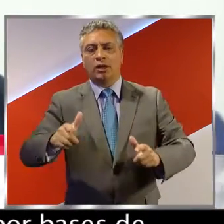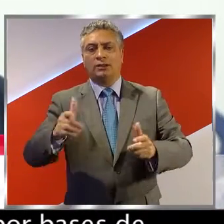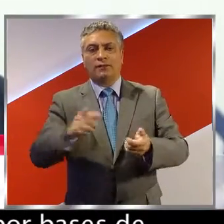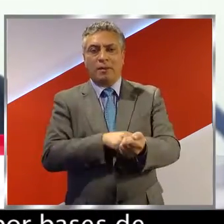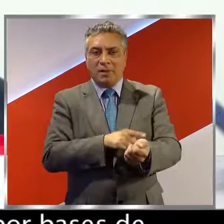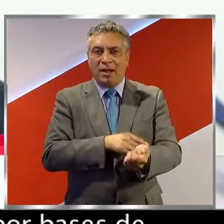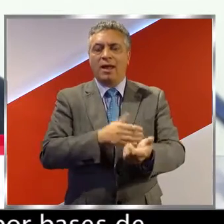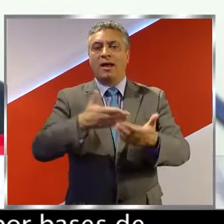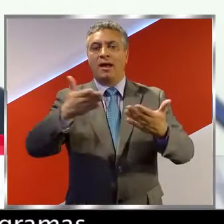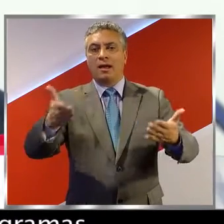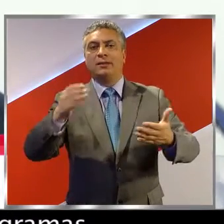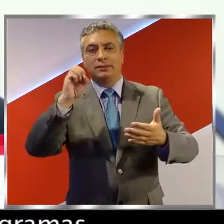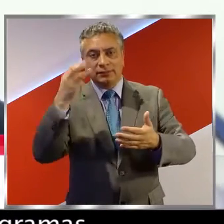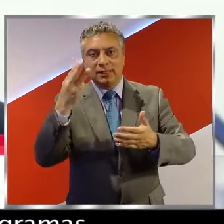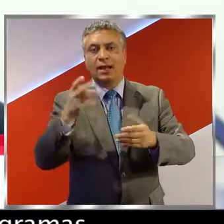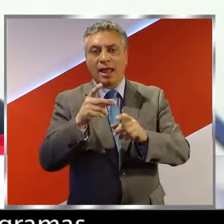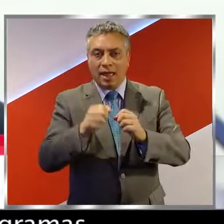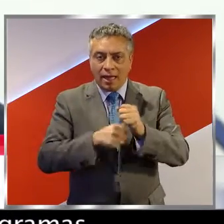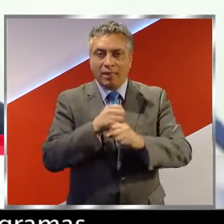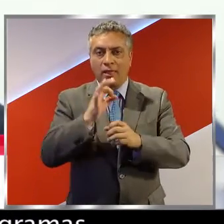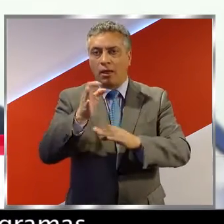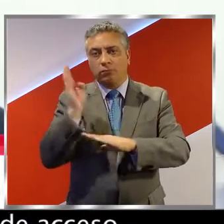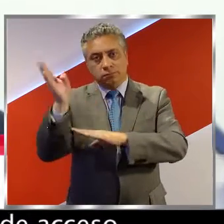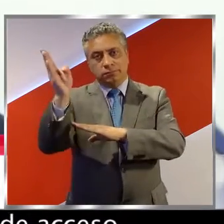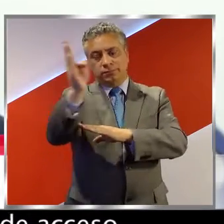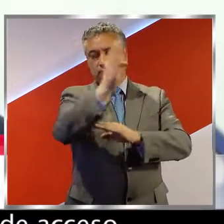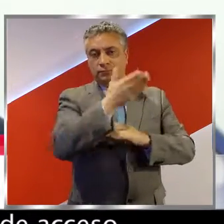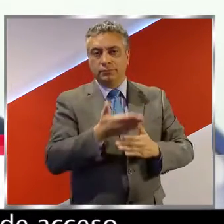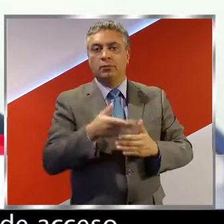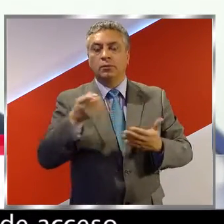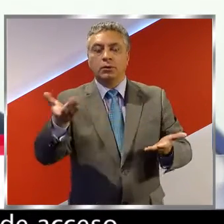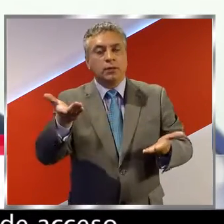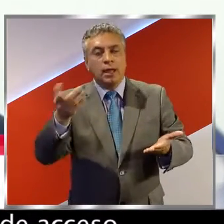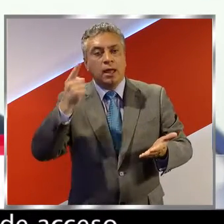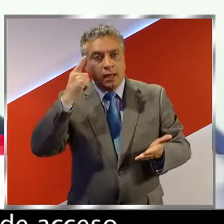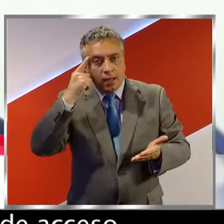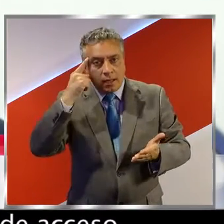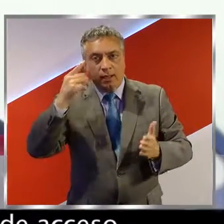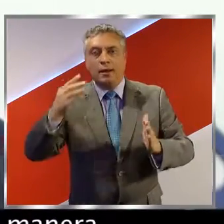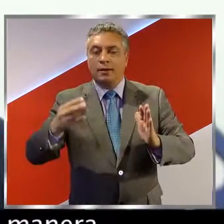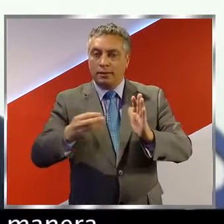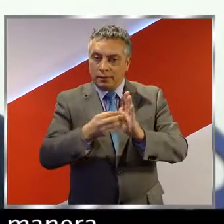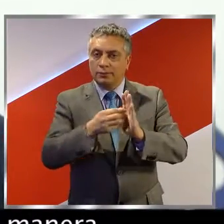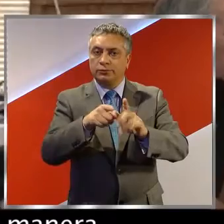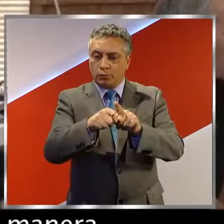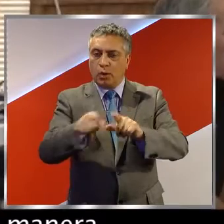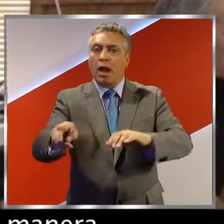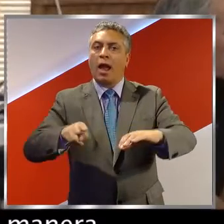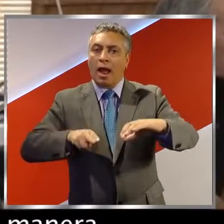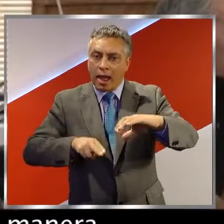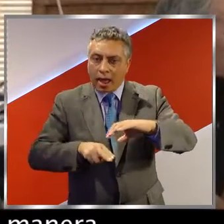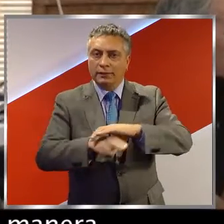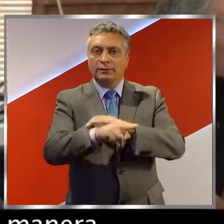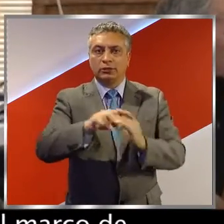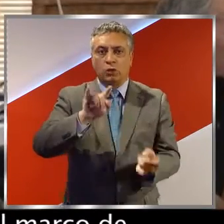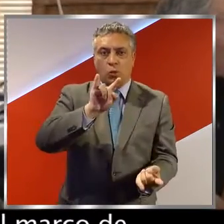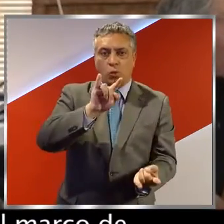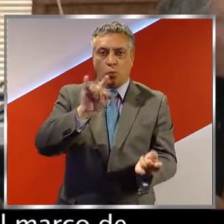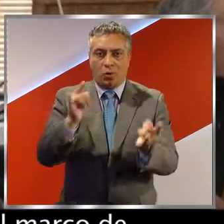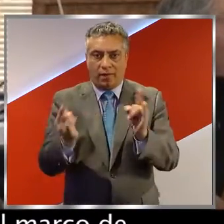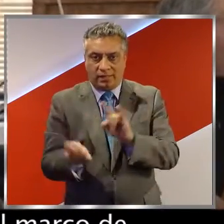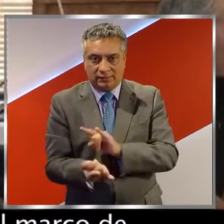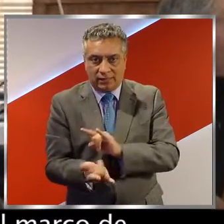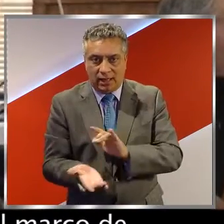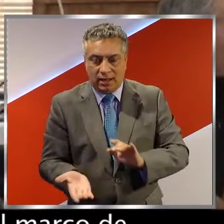Edad, tienen cierto por base de la licitación de nuestros programas que considerar condiciones de acceso universal. Entonces de esa manera